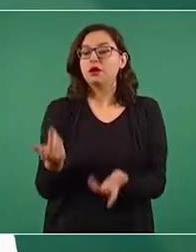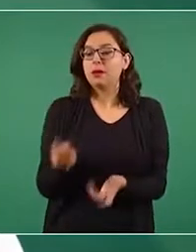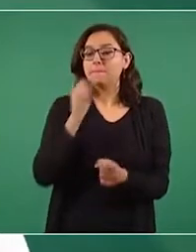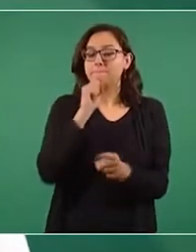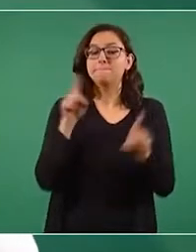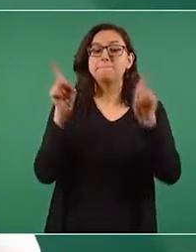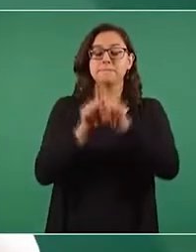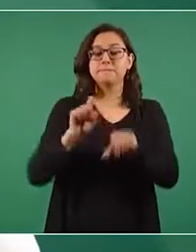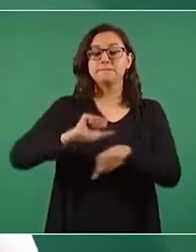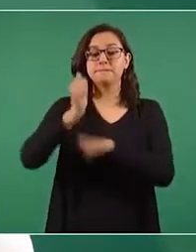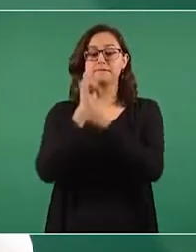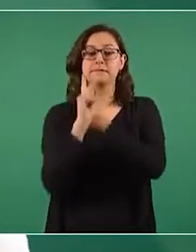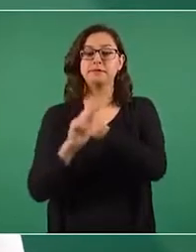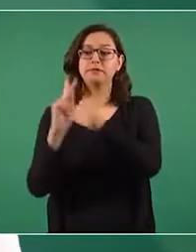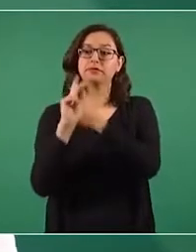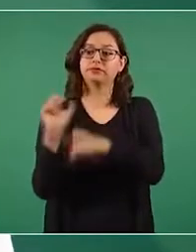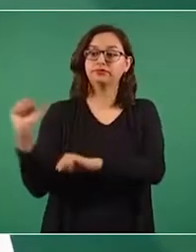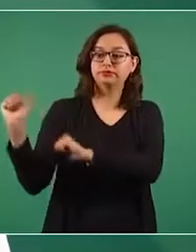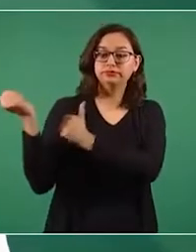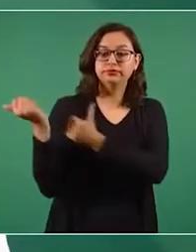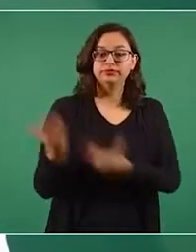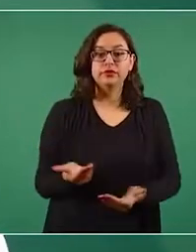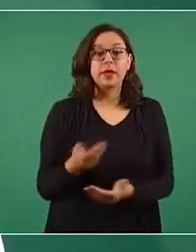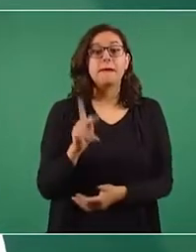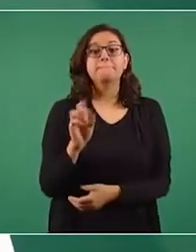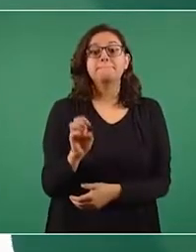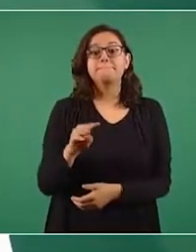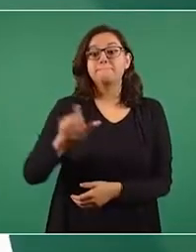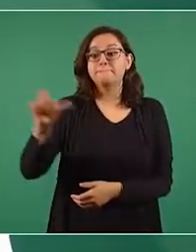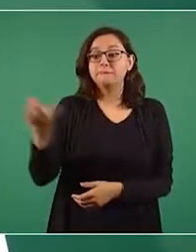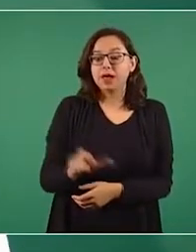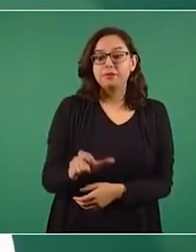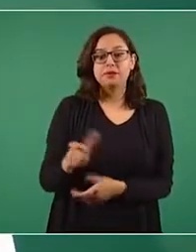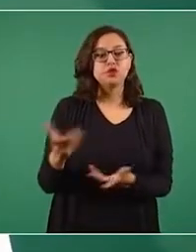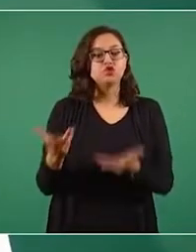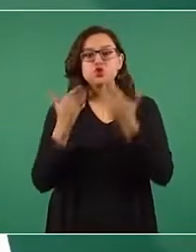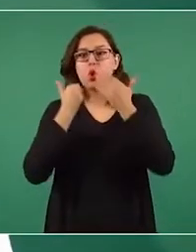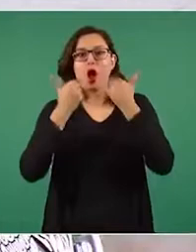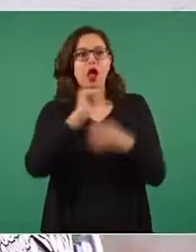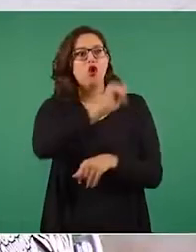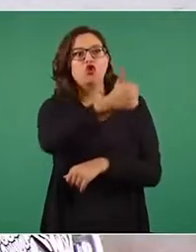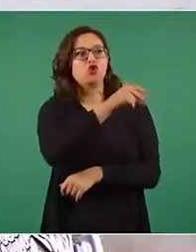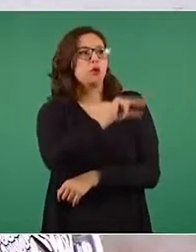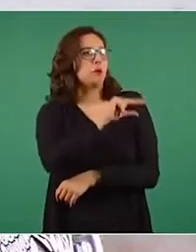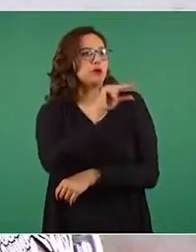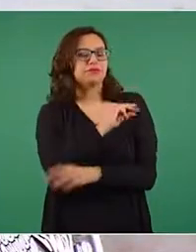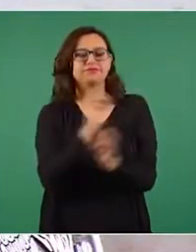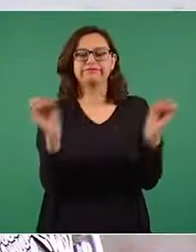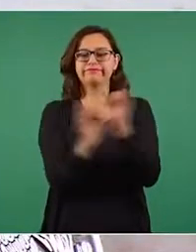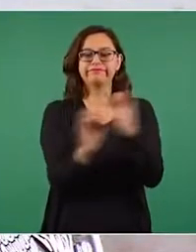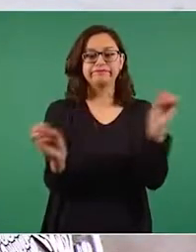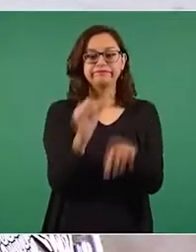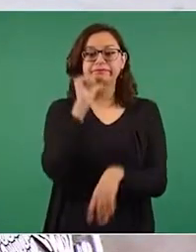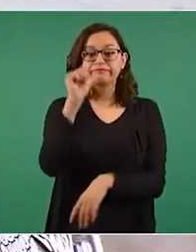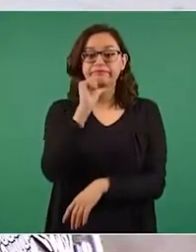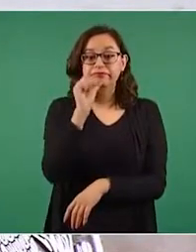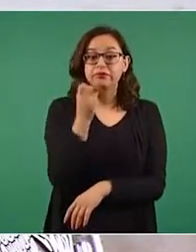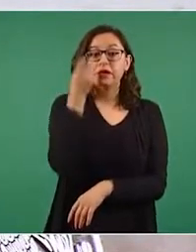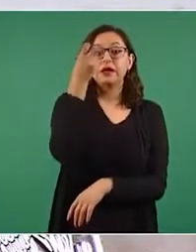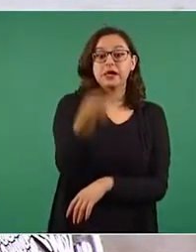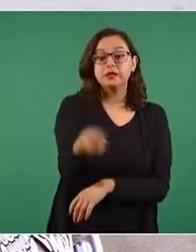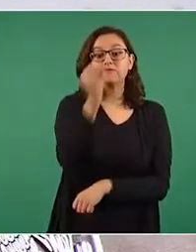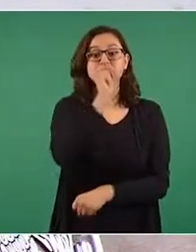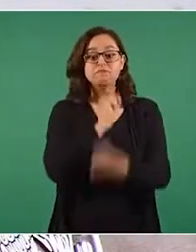importado directamente por las filiales de Pemex sin intermediarios. Se trata de un rumor y una